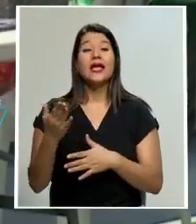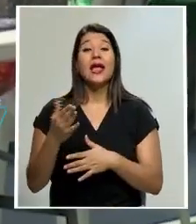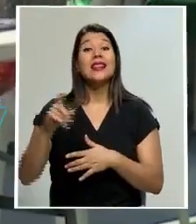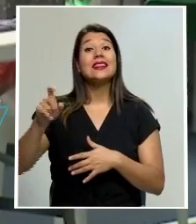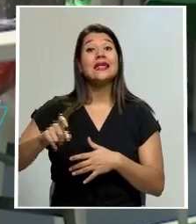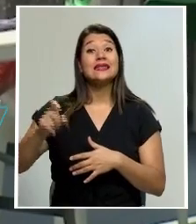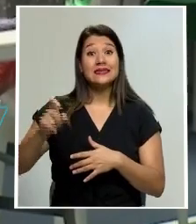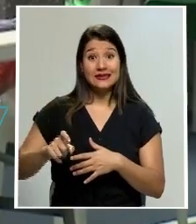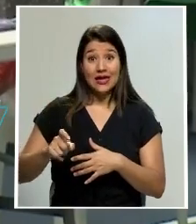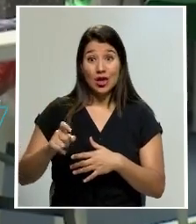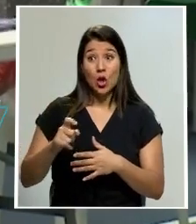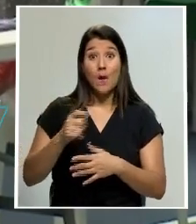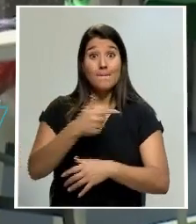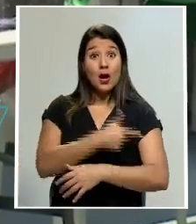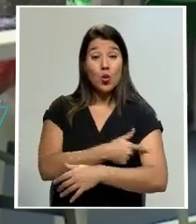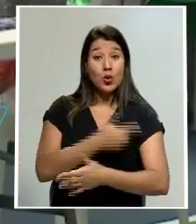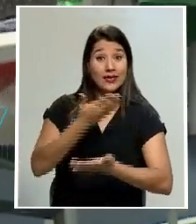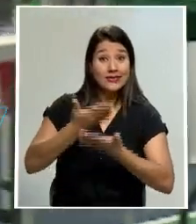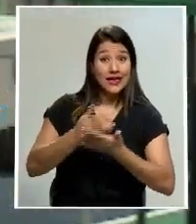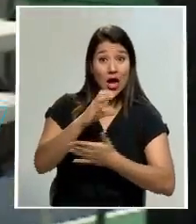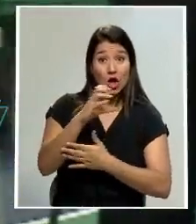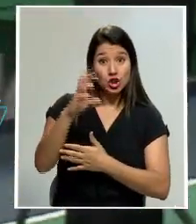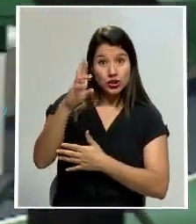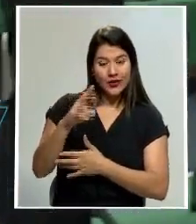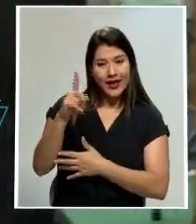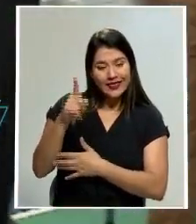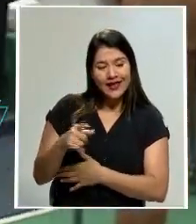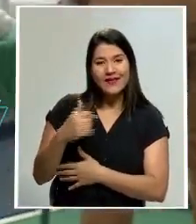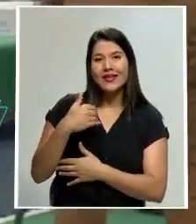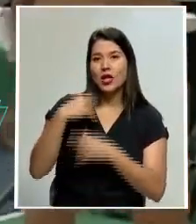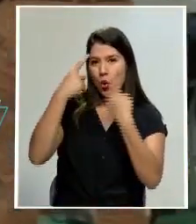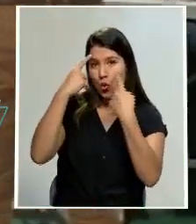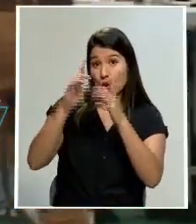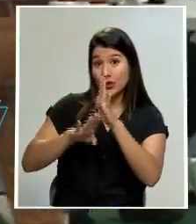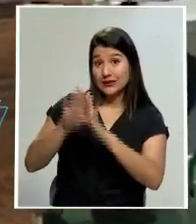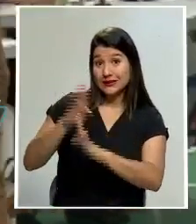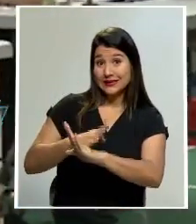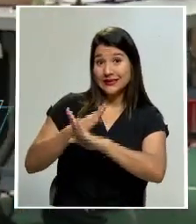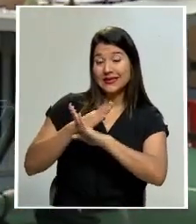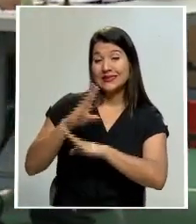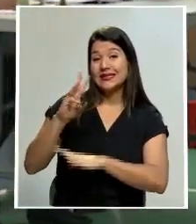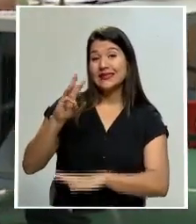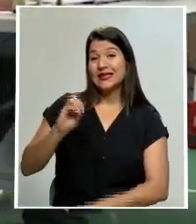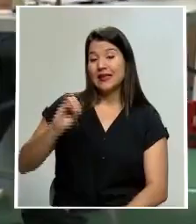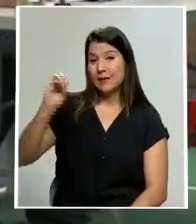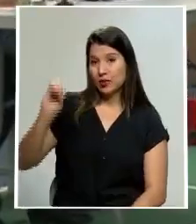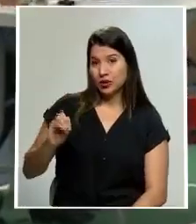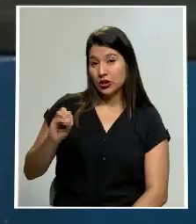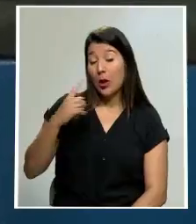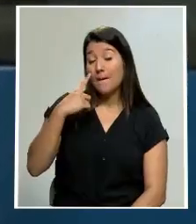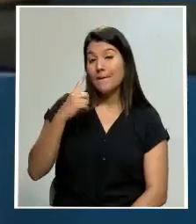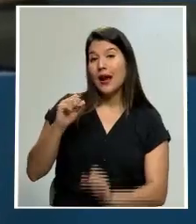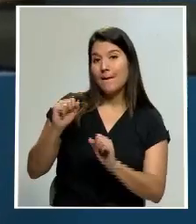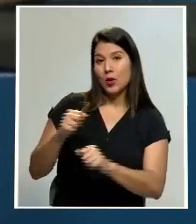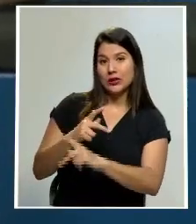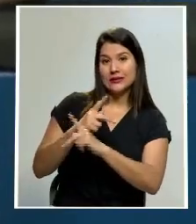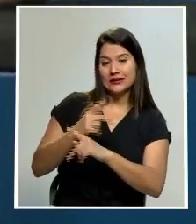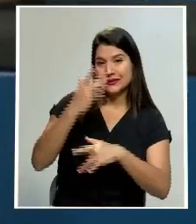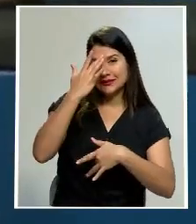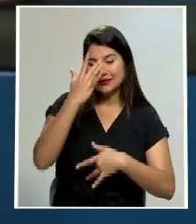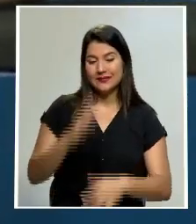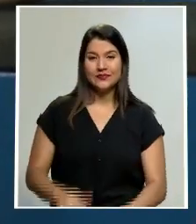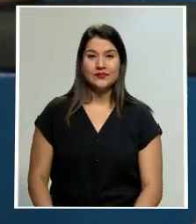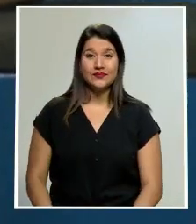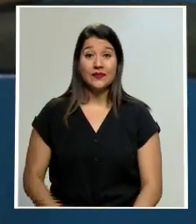vacunas que lleguen a Costa Rica tienen que poseer una efectividad vacunal de al menos el 60% para la prevención de contagio